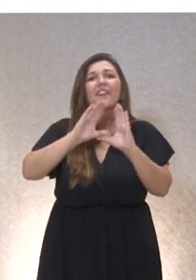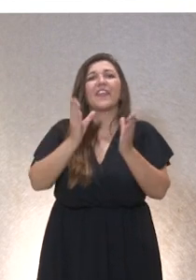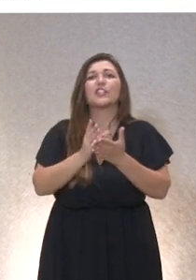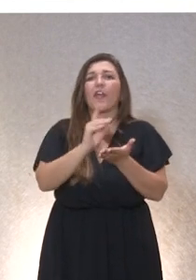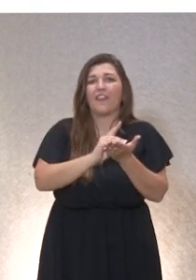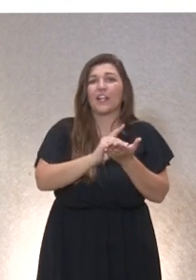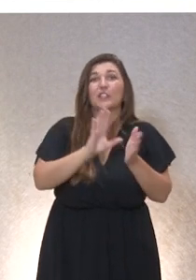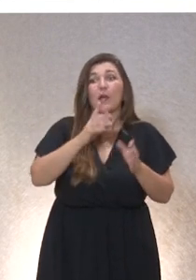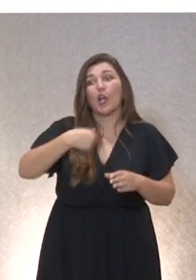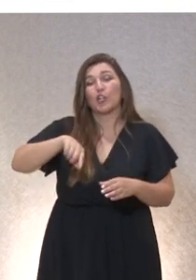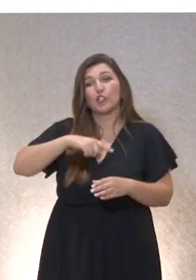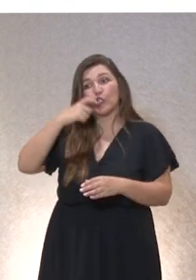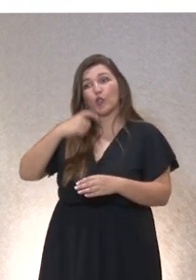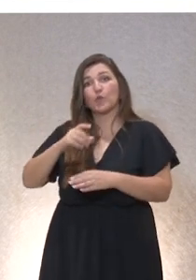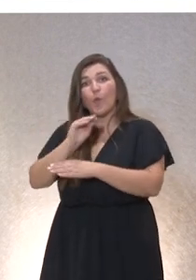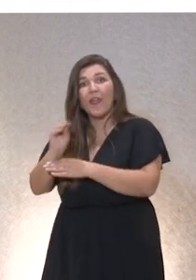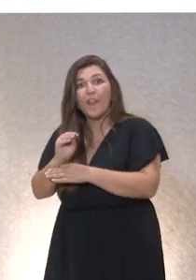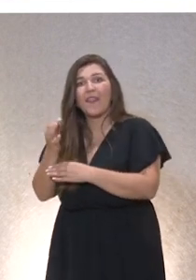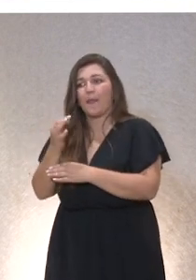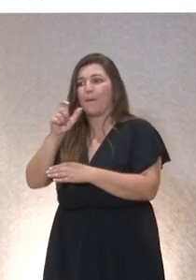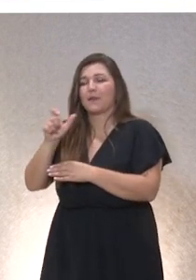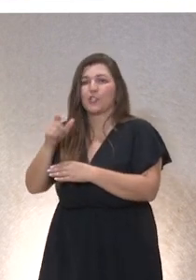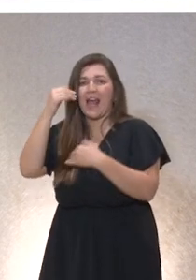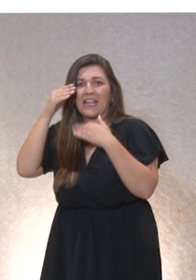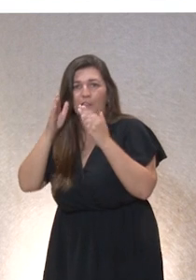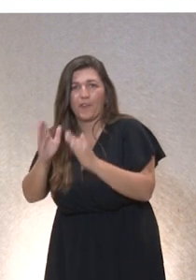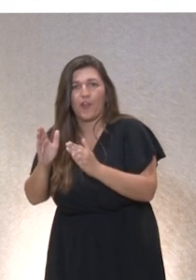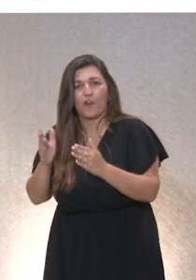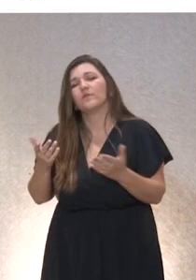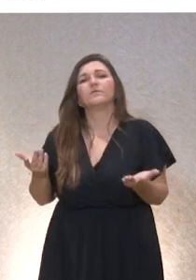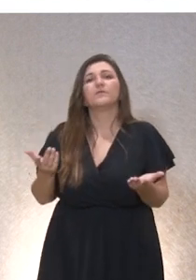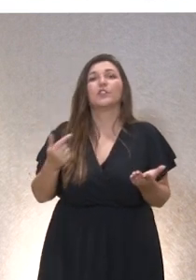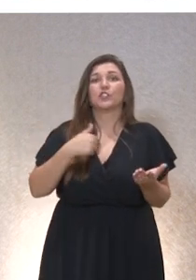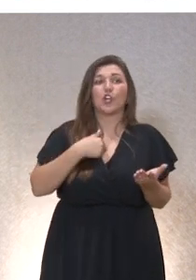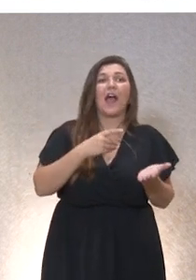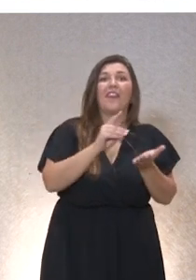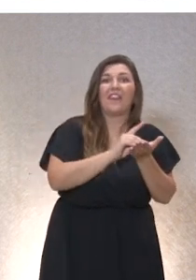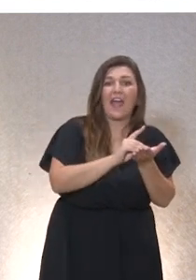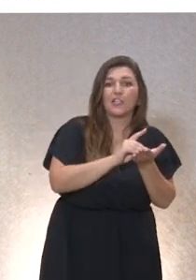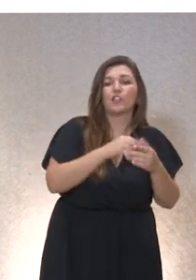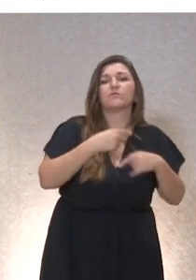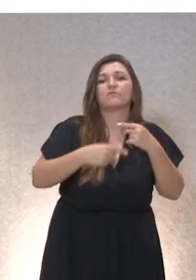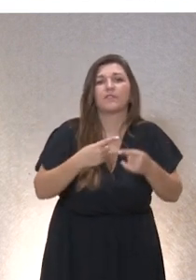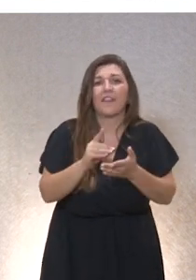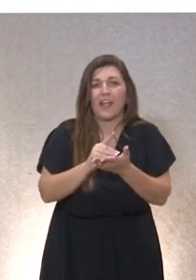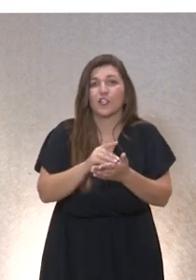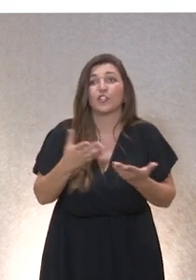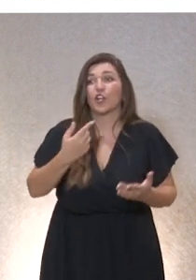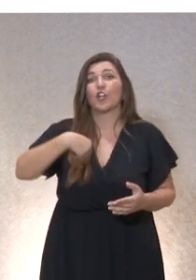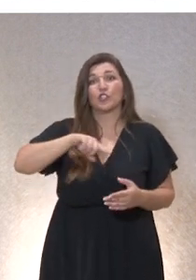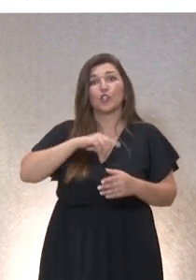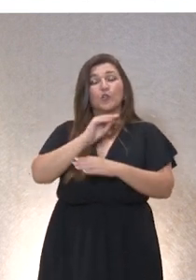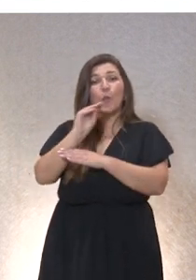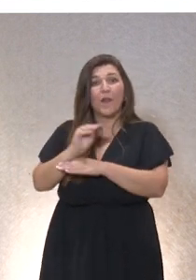tenemos que atender a las dotes. Ciencias de datos producen nombres de datos, nosotros como cuidadores y